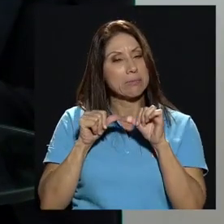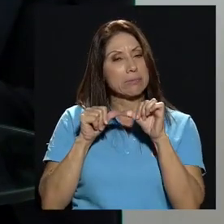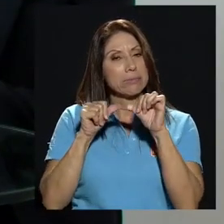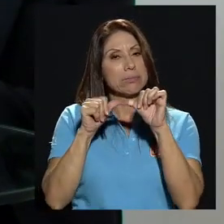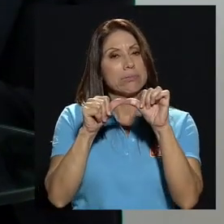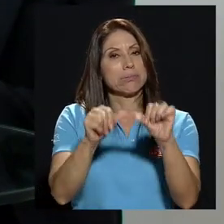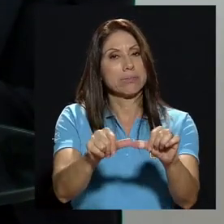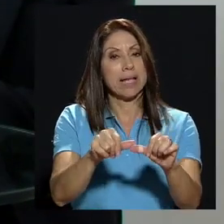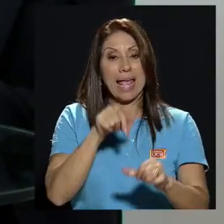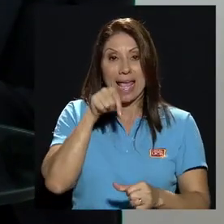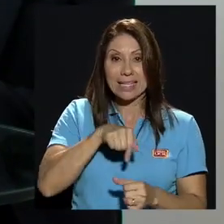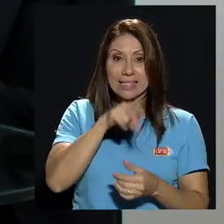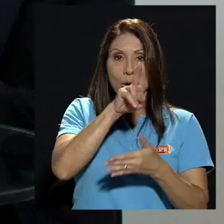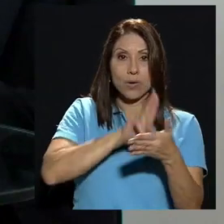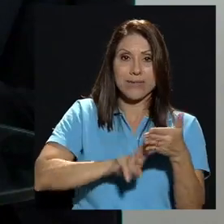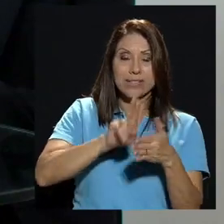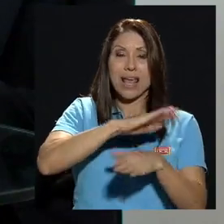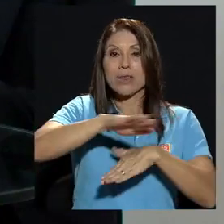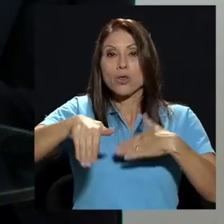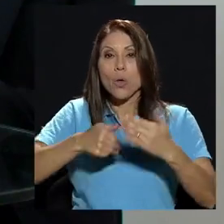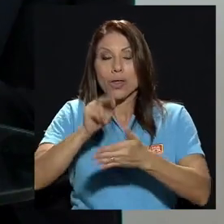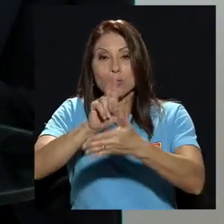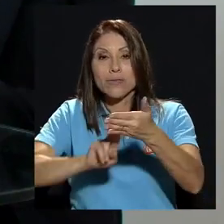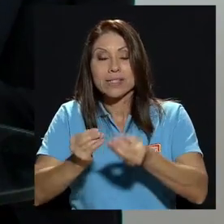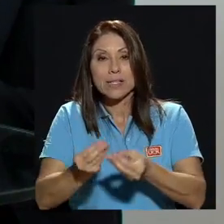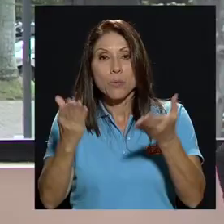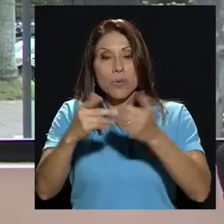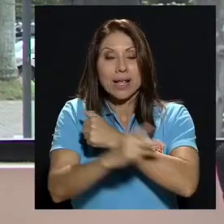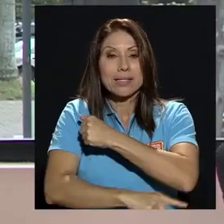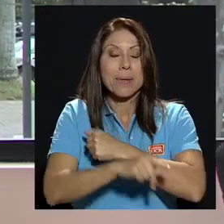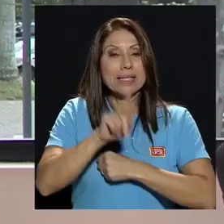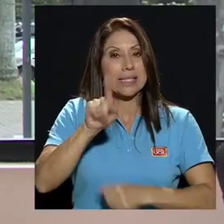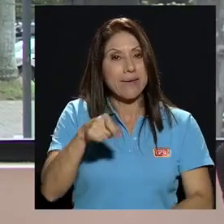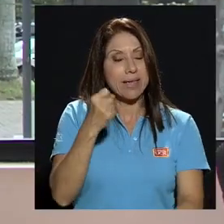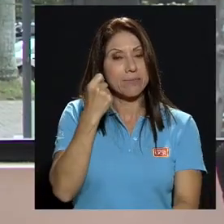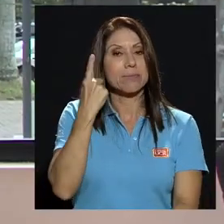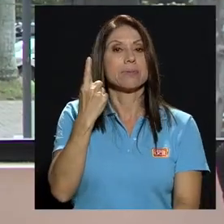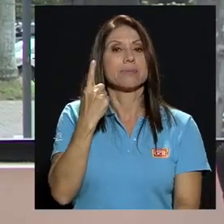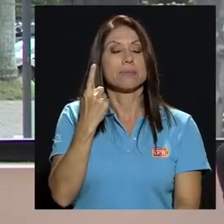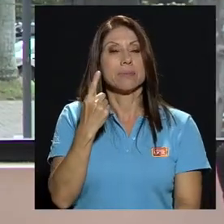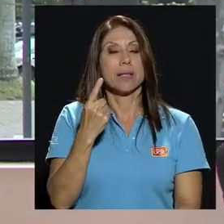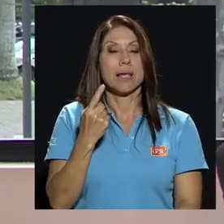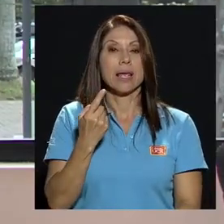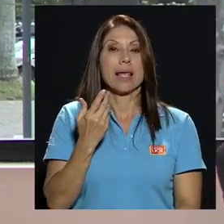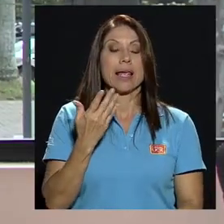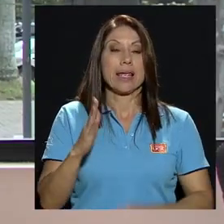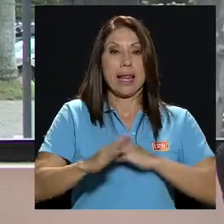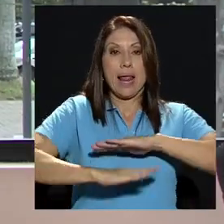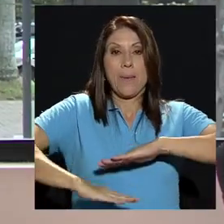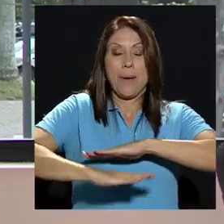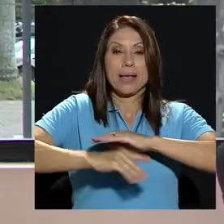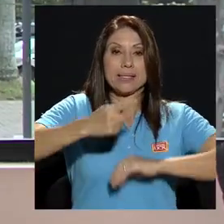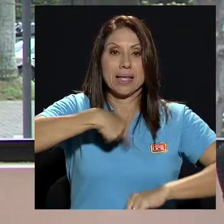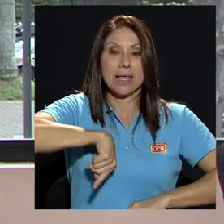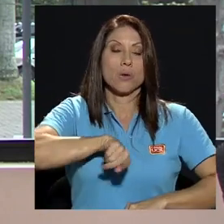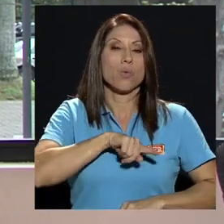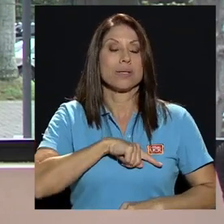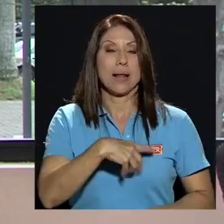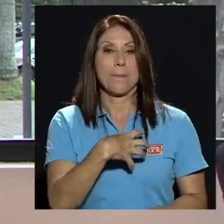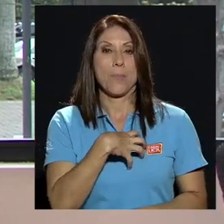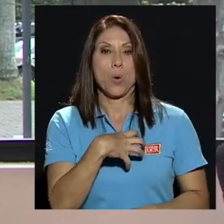debe y todas las universidades públicas del país deben estar muy claras en que la base de nuestra